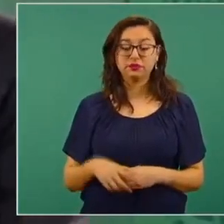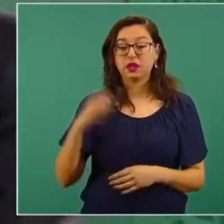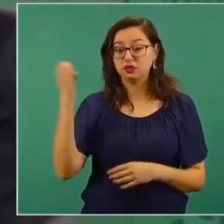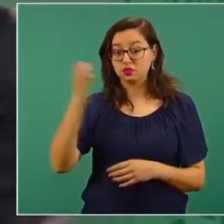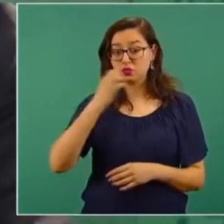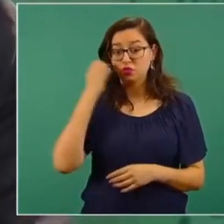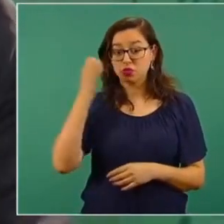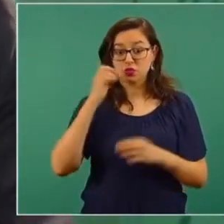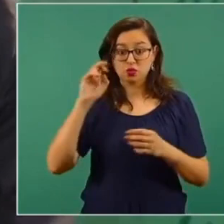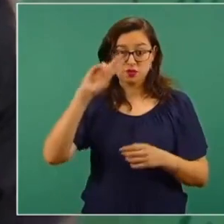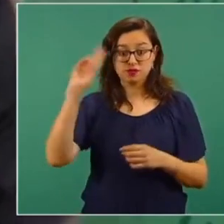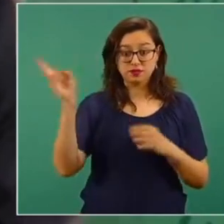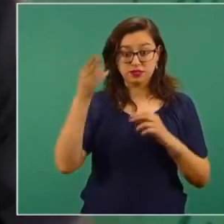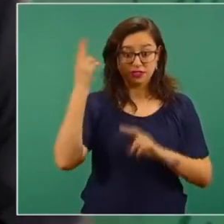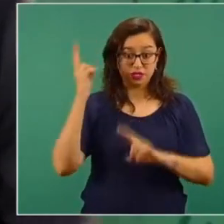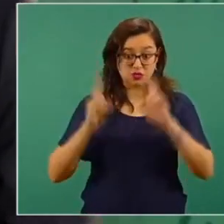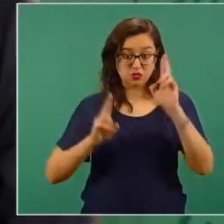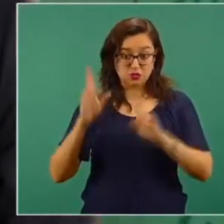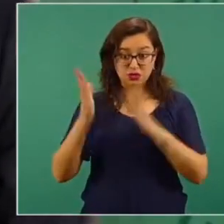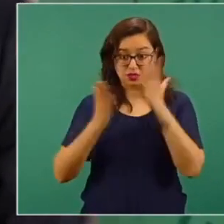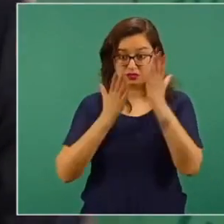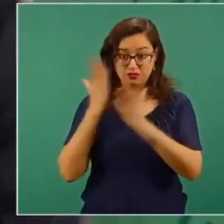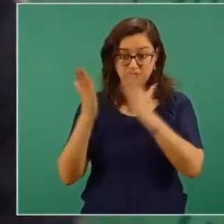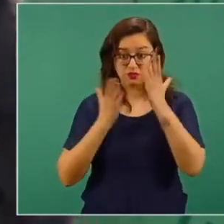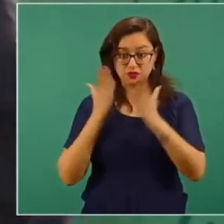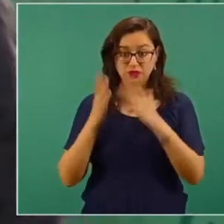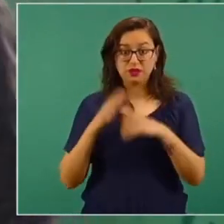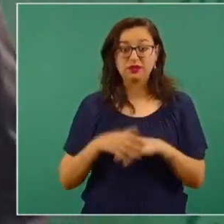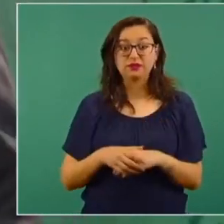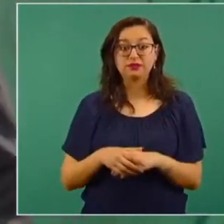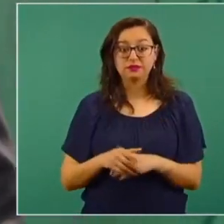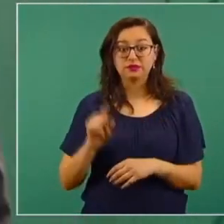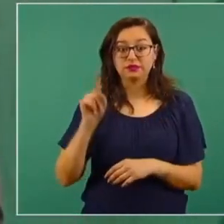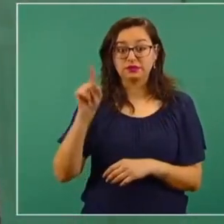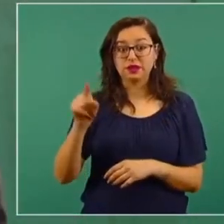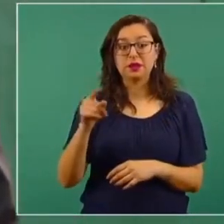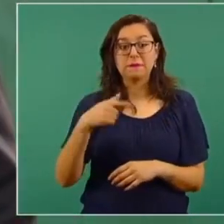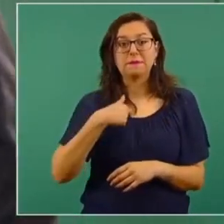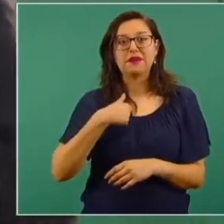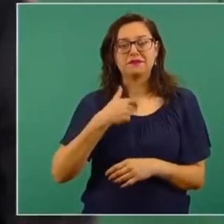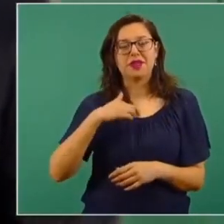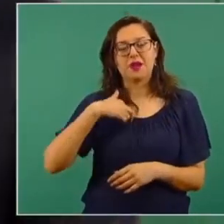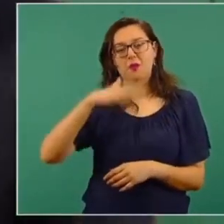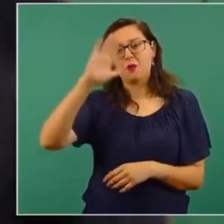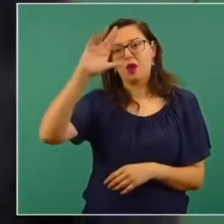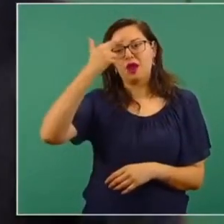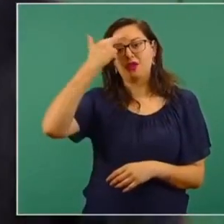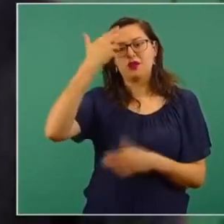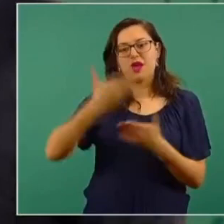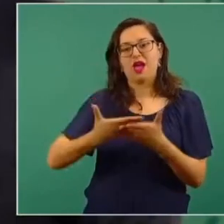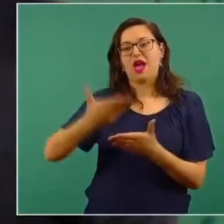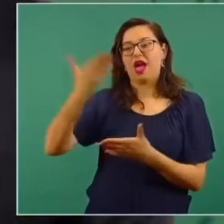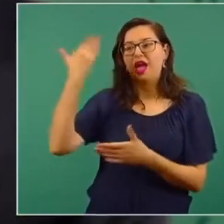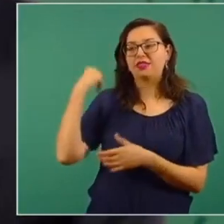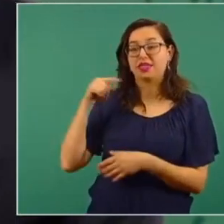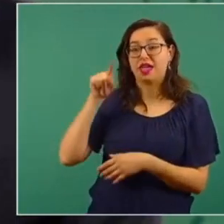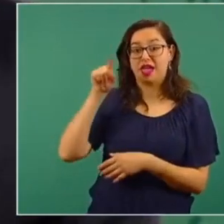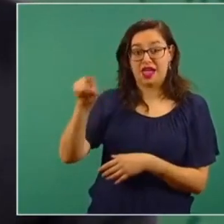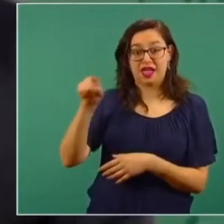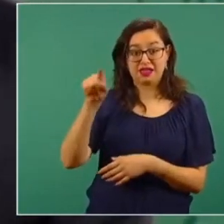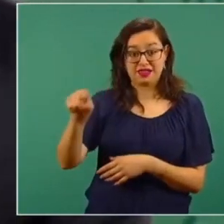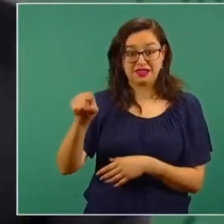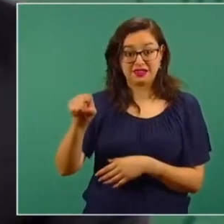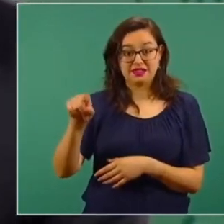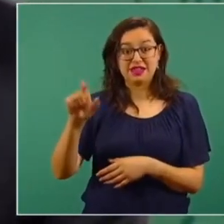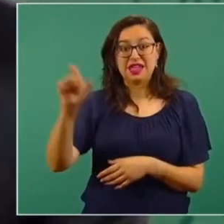a los adultos mayores a los abuelitos de los que van en educación básica entonces Campeche